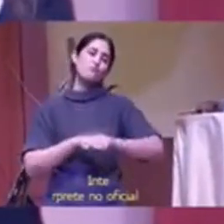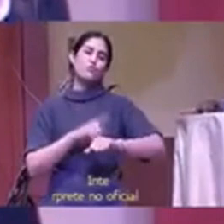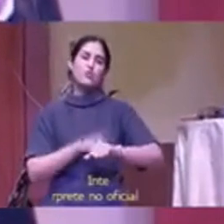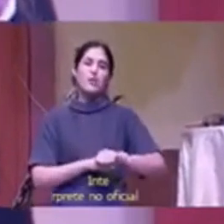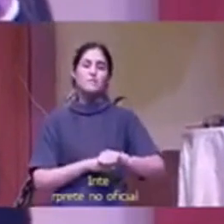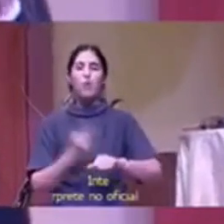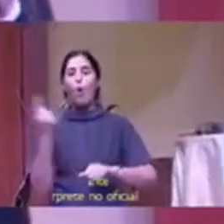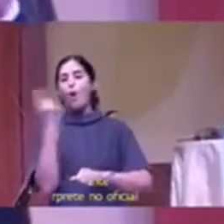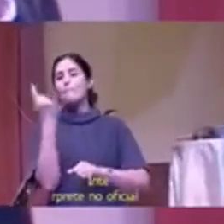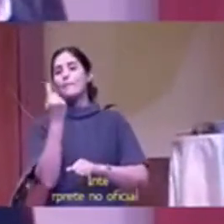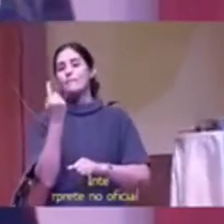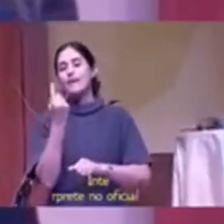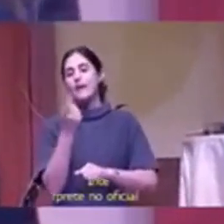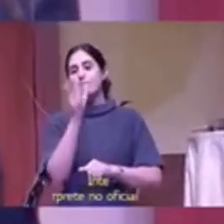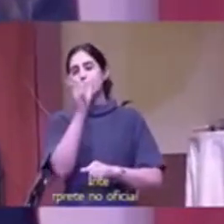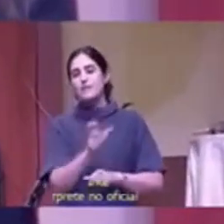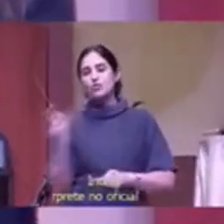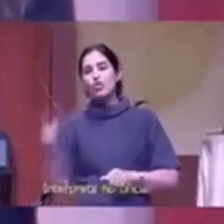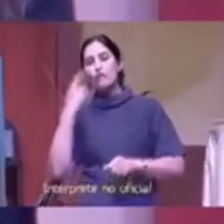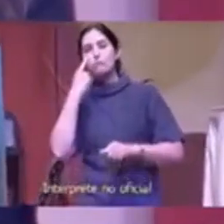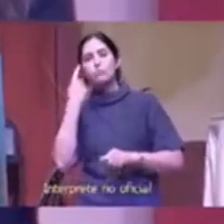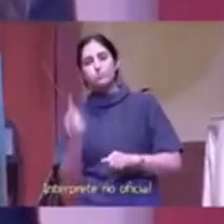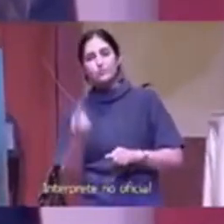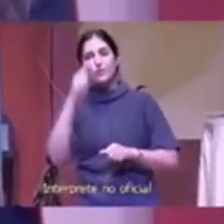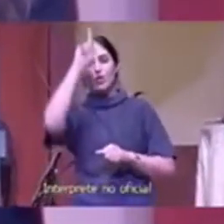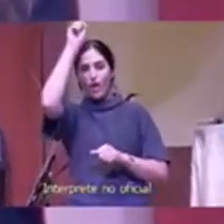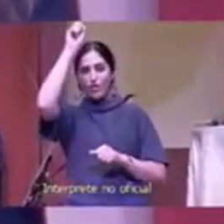de hecho les quiero sugerir que intenten algo